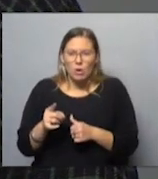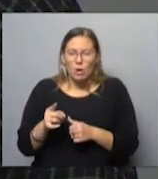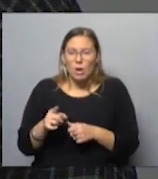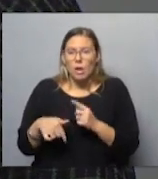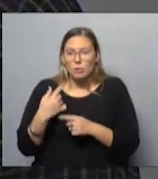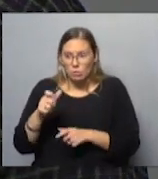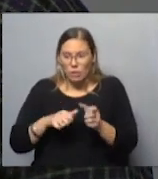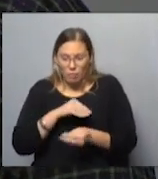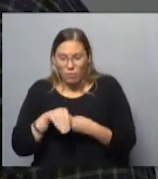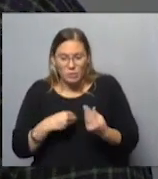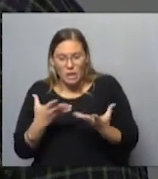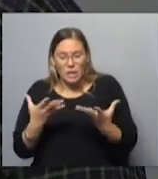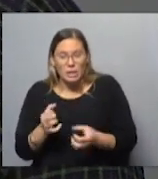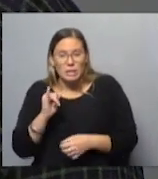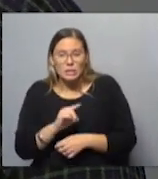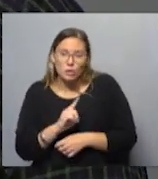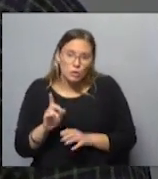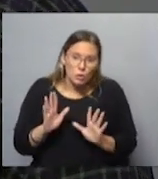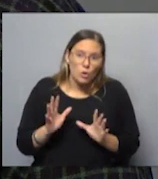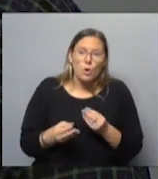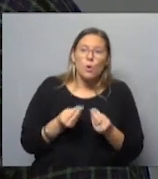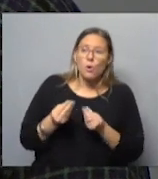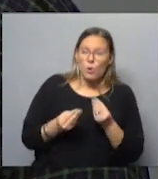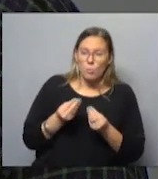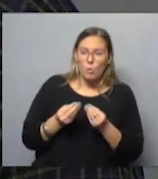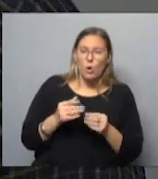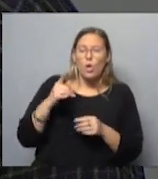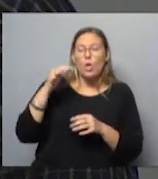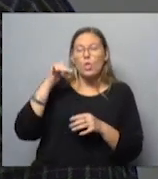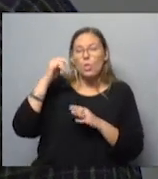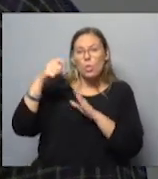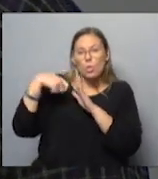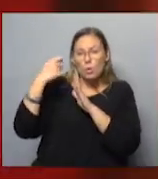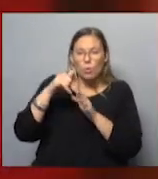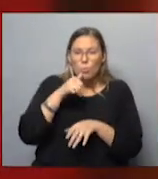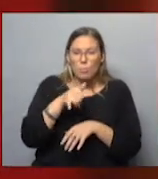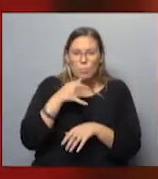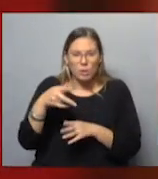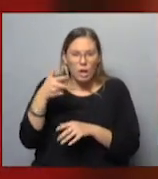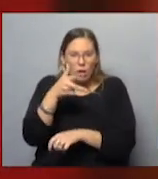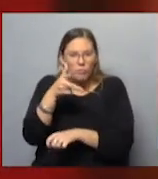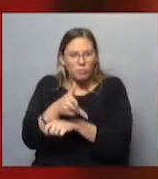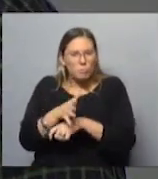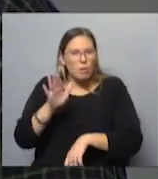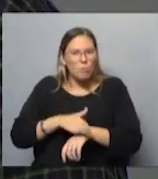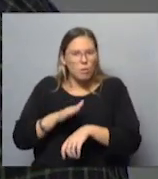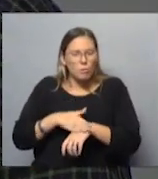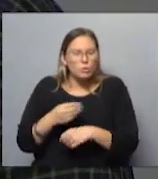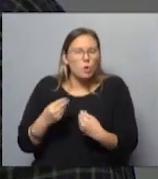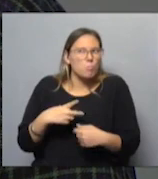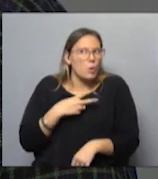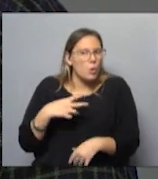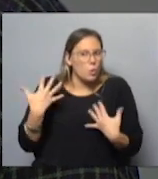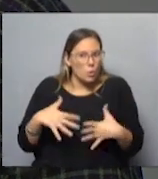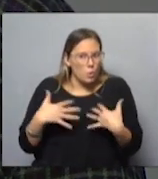meter el resto de la familia? Básicamente el documental... Porque filmás momentos muy íntimos. Muy íntimos.